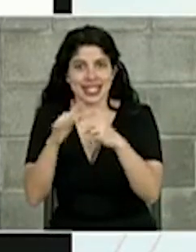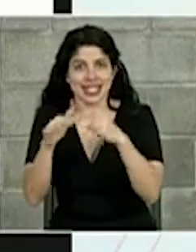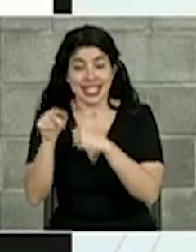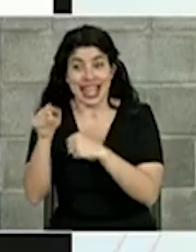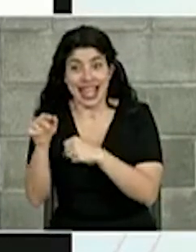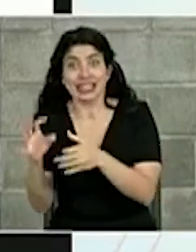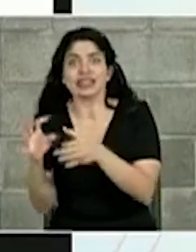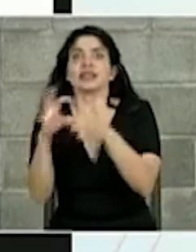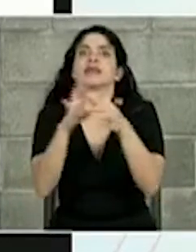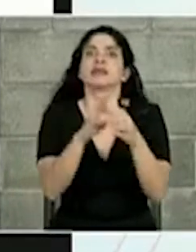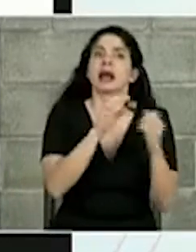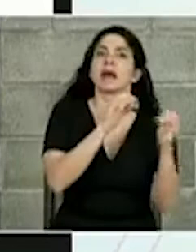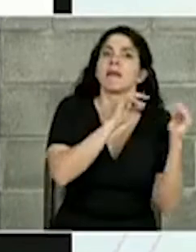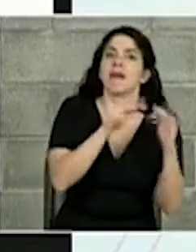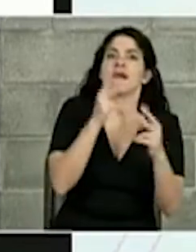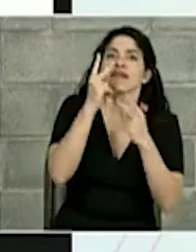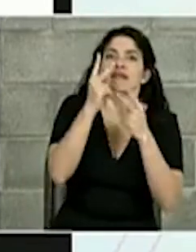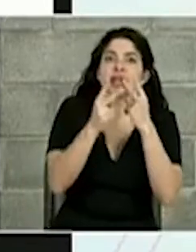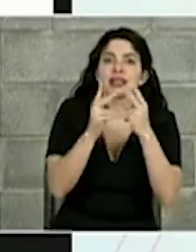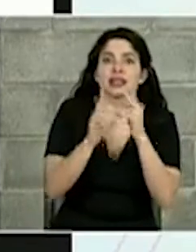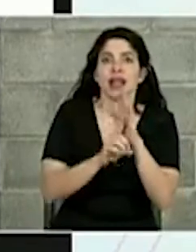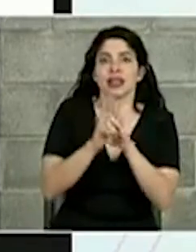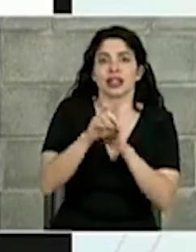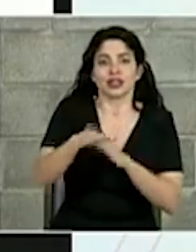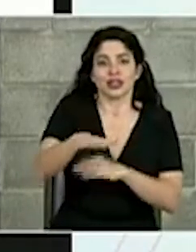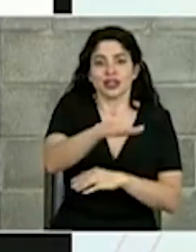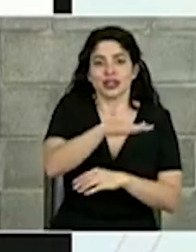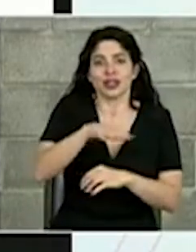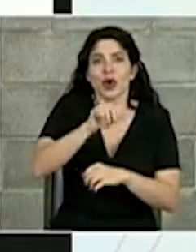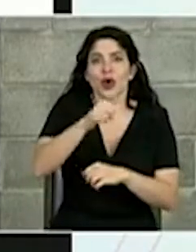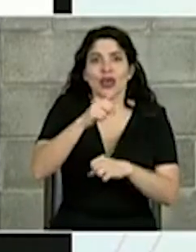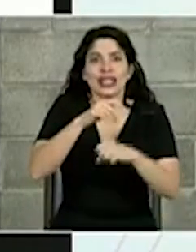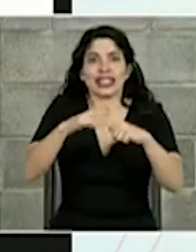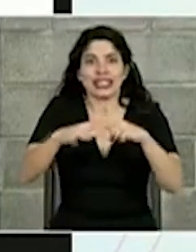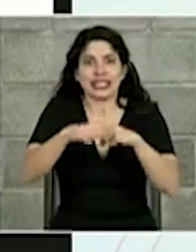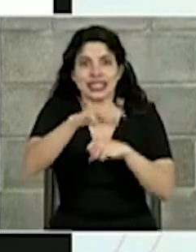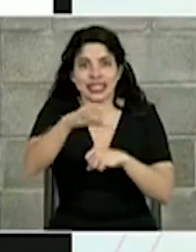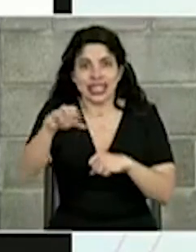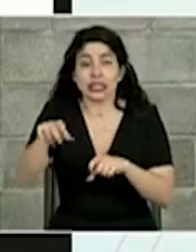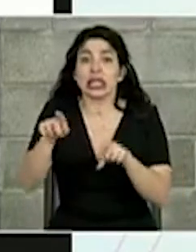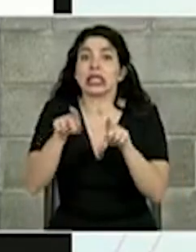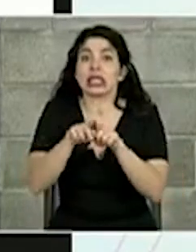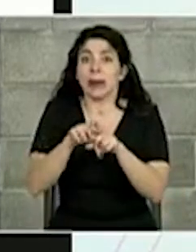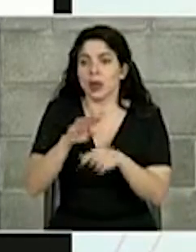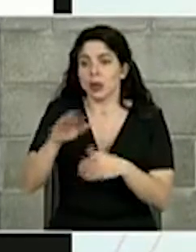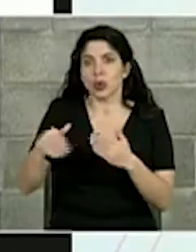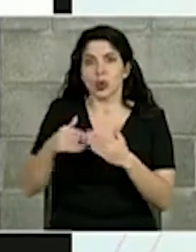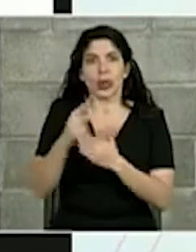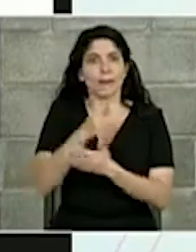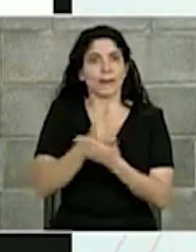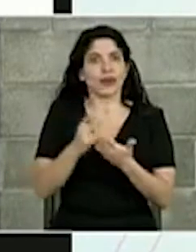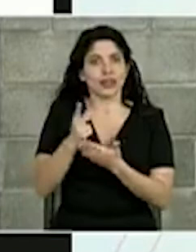encadenar procesos de visitación y desarrollo para el resto de las islas, y por supuesto que para el resto de la provincia.